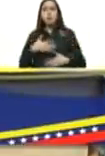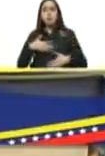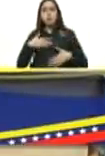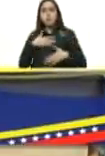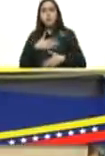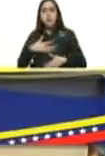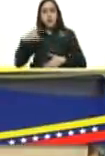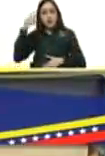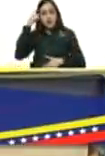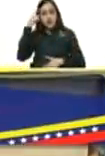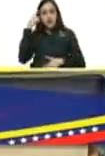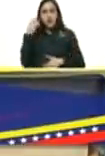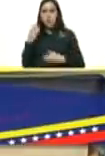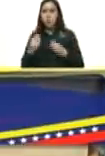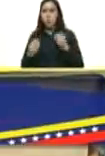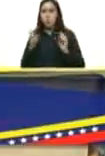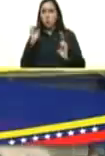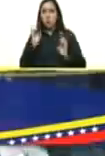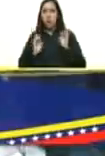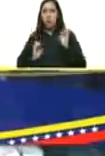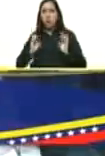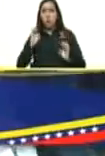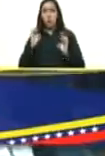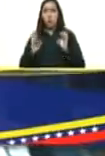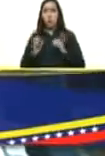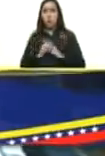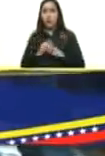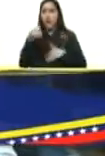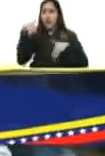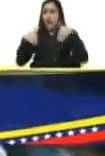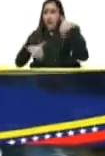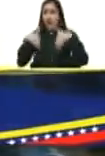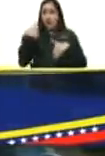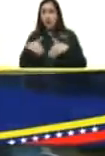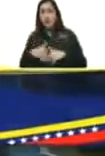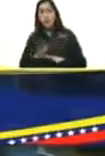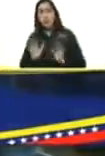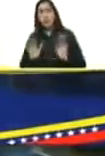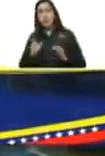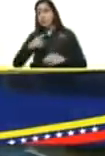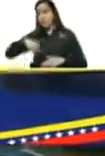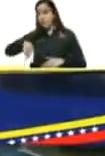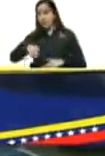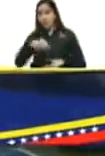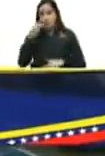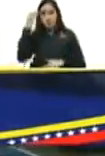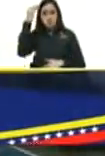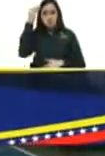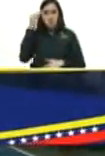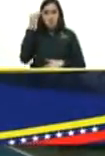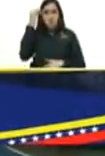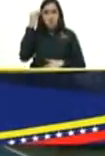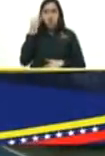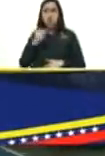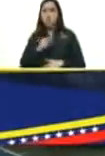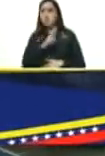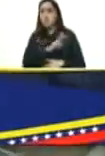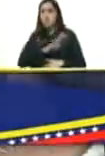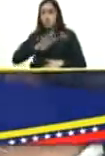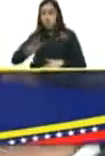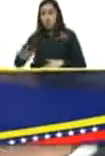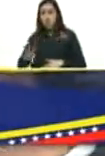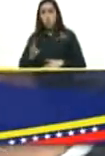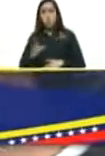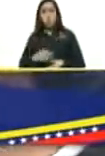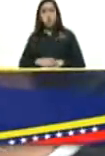días son de mucha emoción siempre que viene una elección imagínense ustedes 29 elecciones